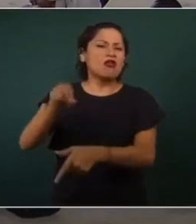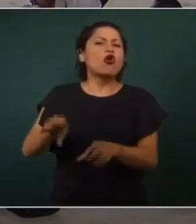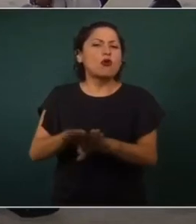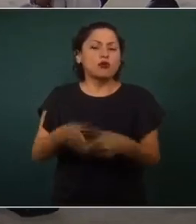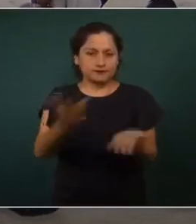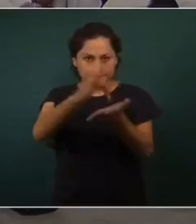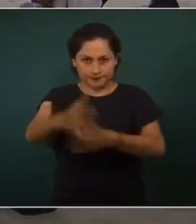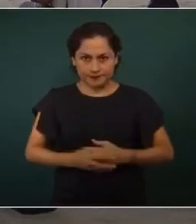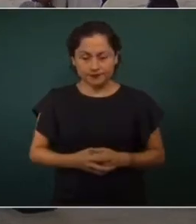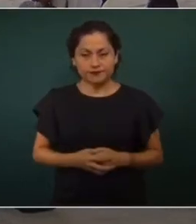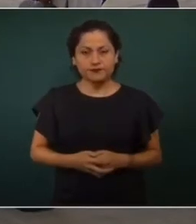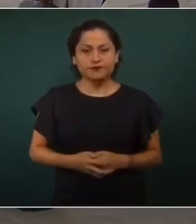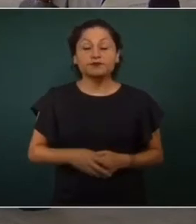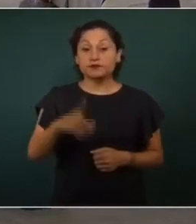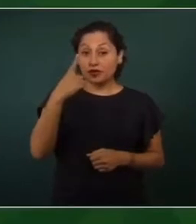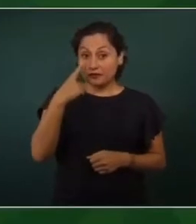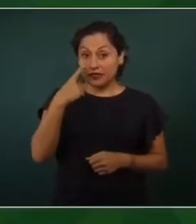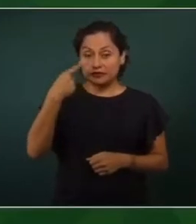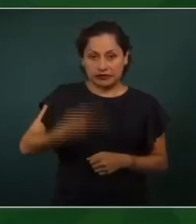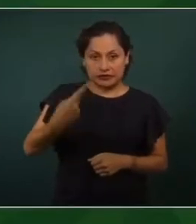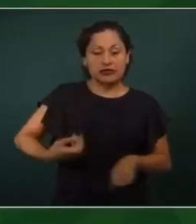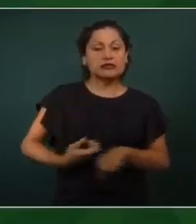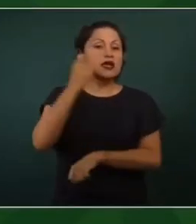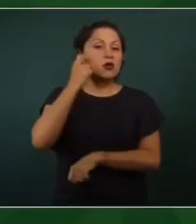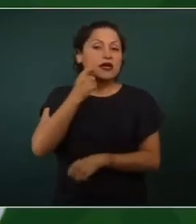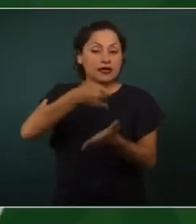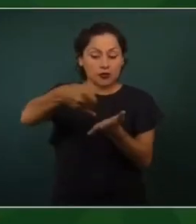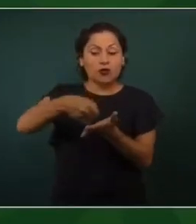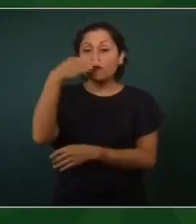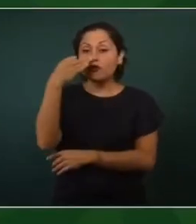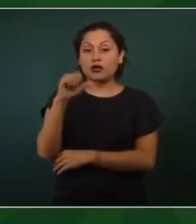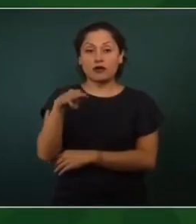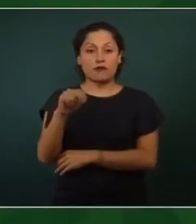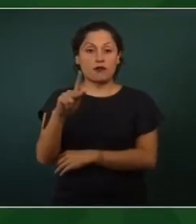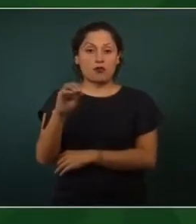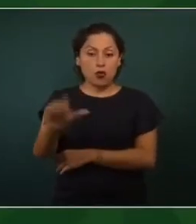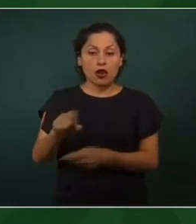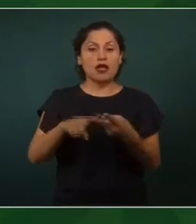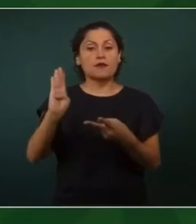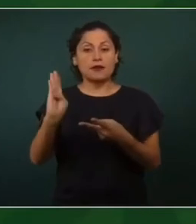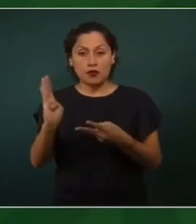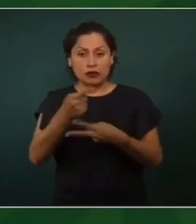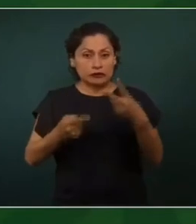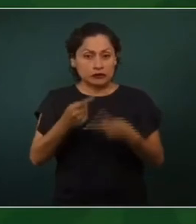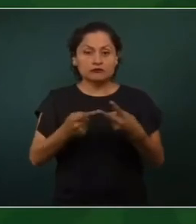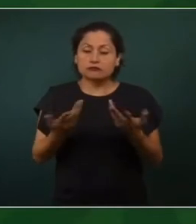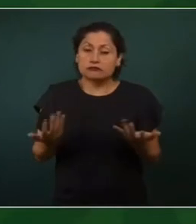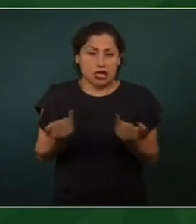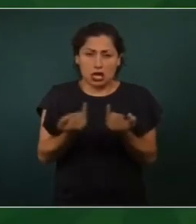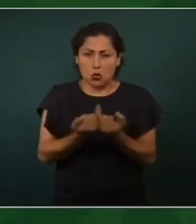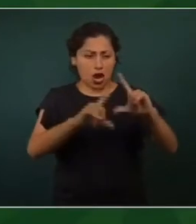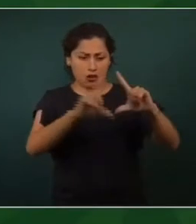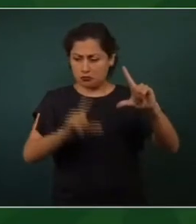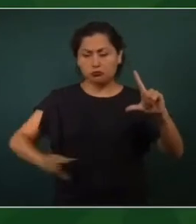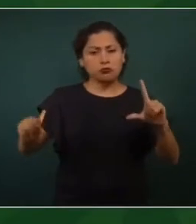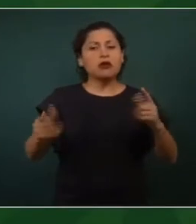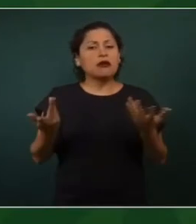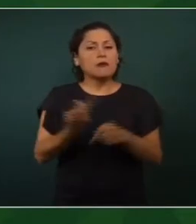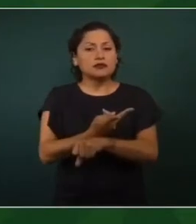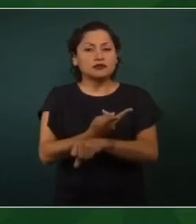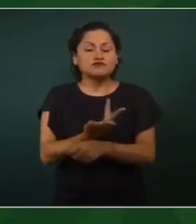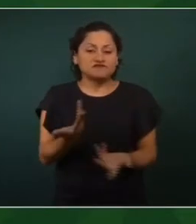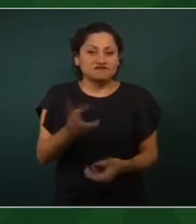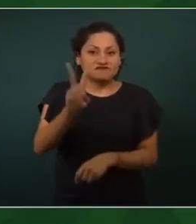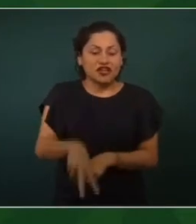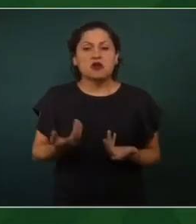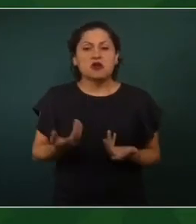La situación en Guerrero de la siembra de amapola, de marihuana, pues como en todo el país, tiene que ver con el